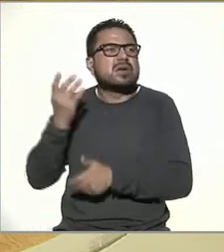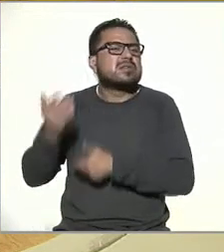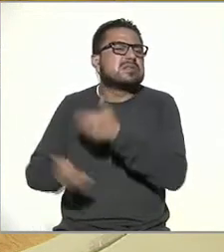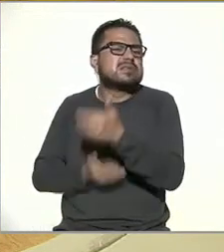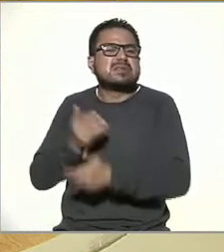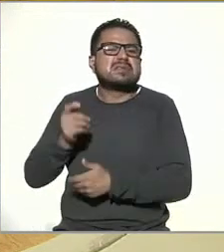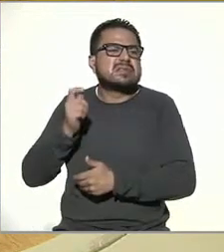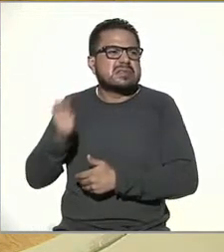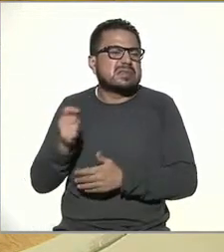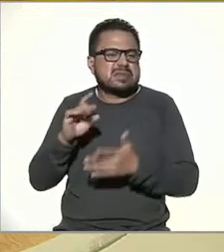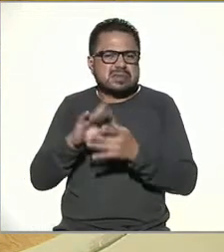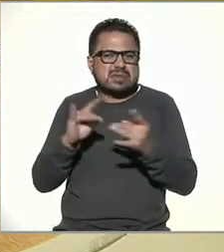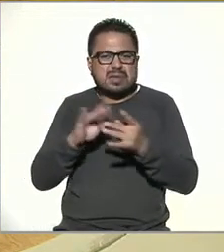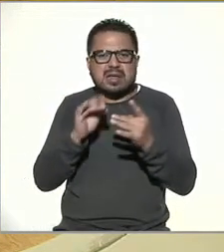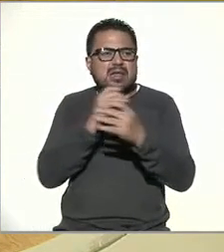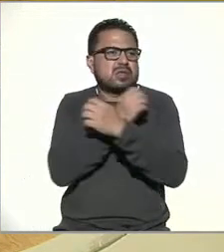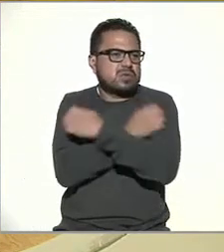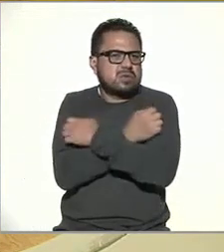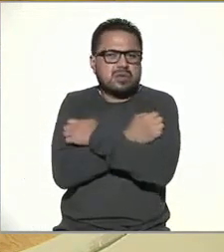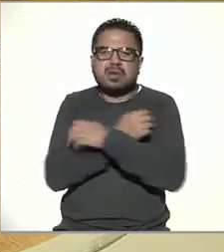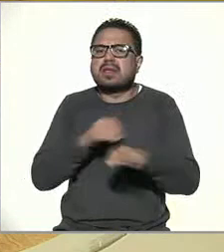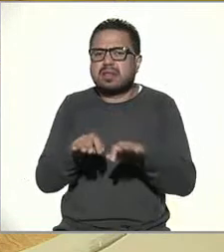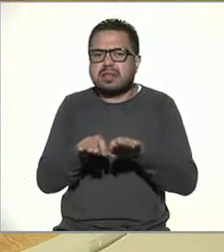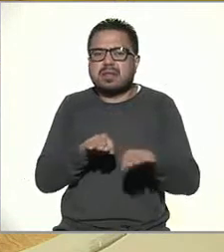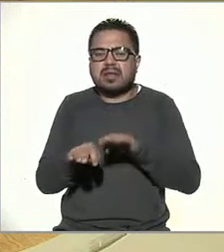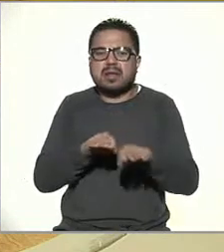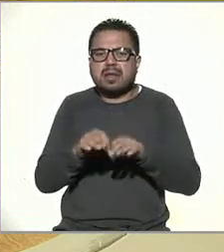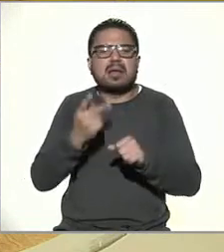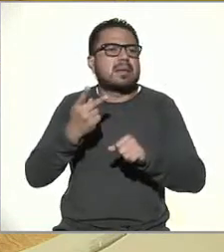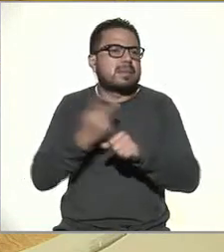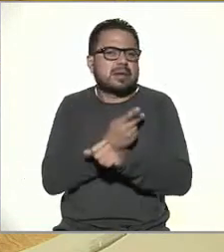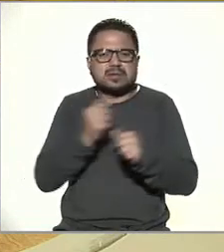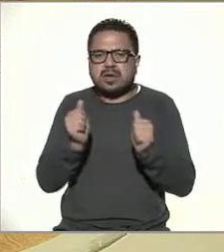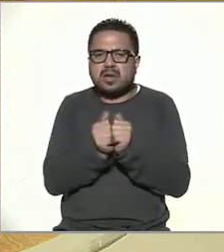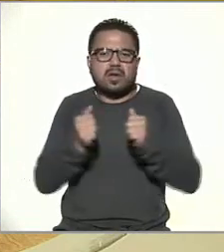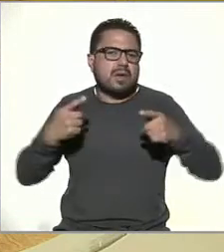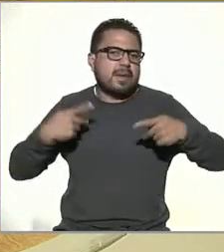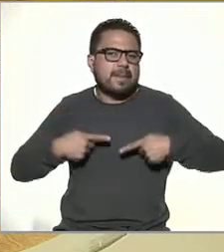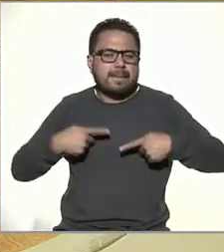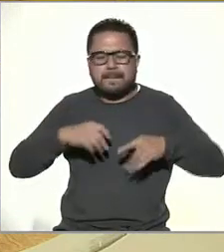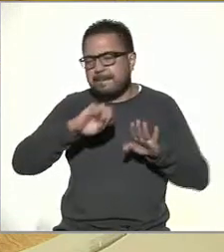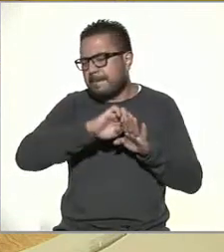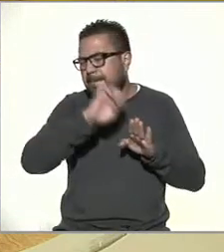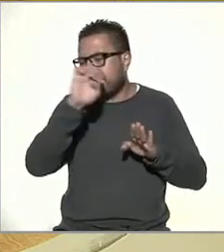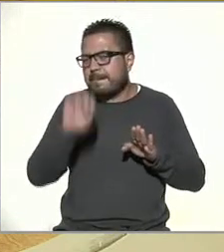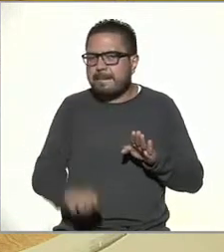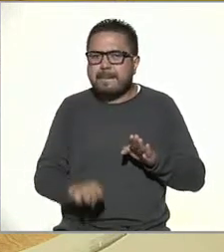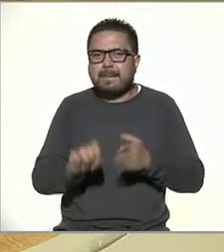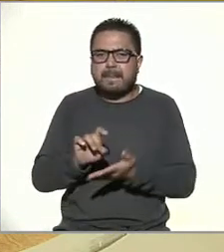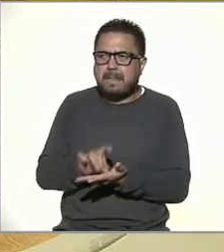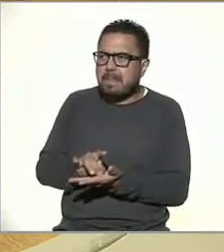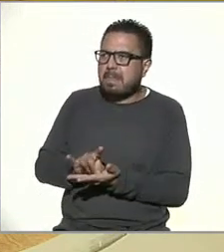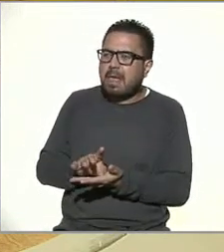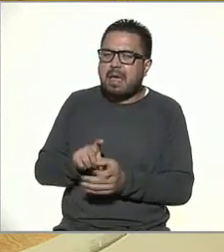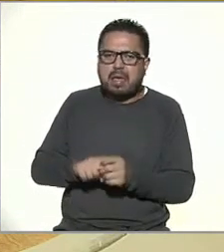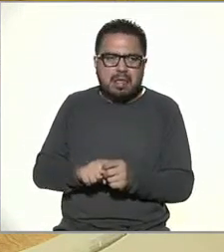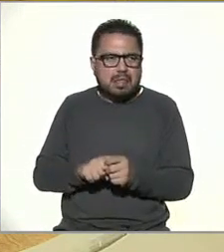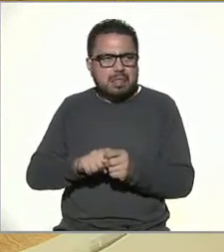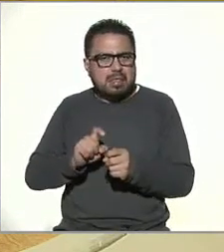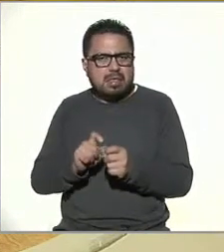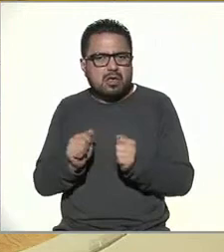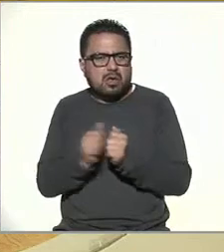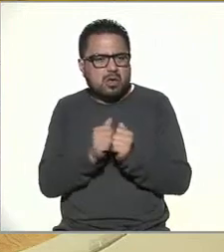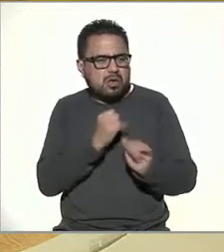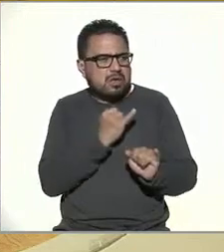hablamos de educación y si hablamos de trabajo también, ¿y qué pasa con las personas, por ejemplo, que están excluidas de la